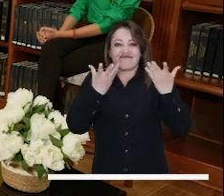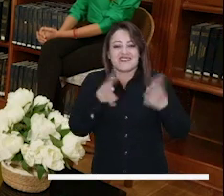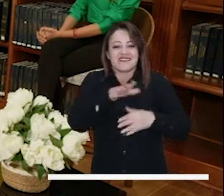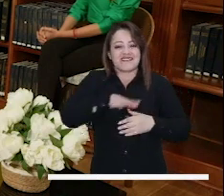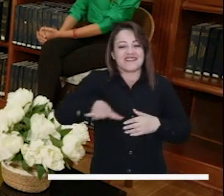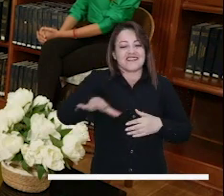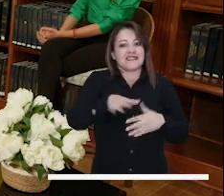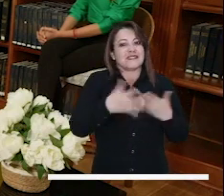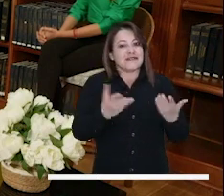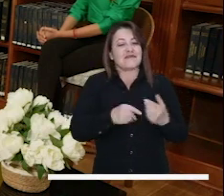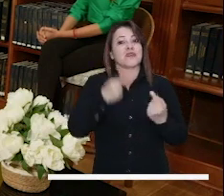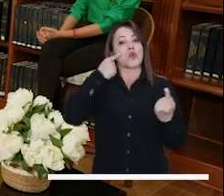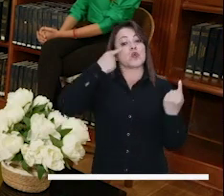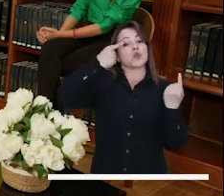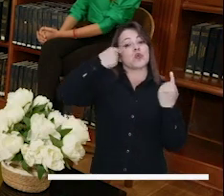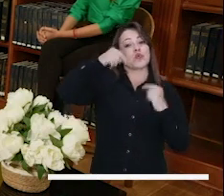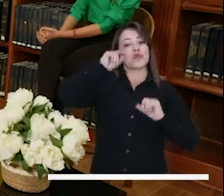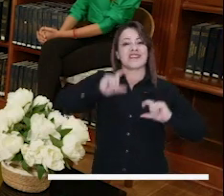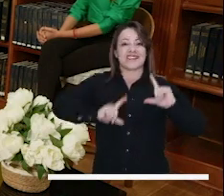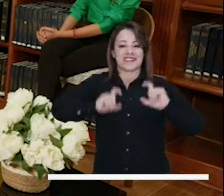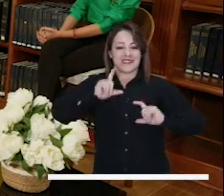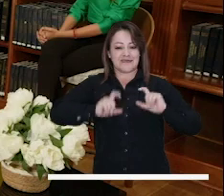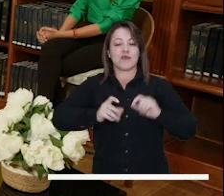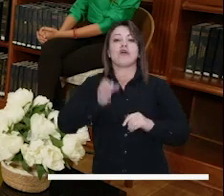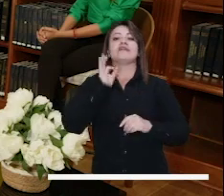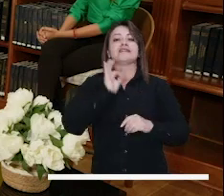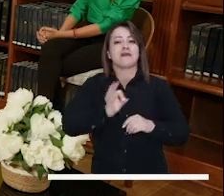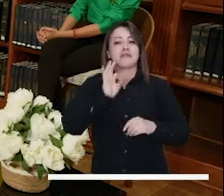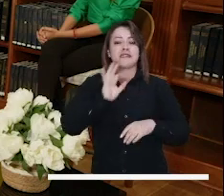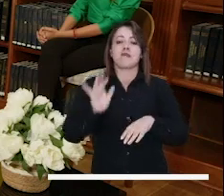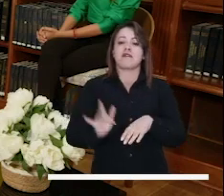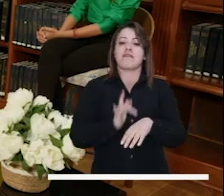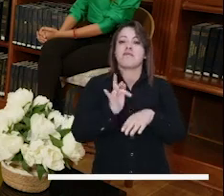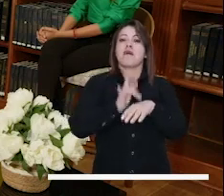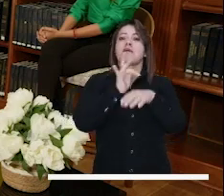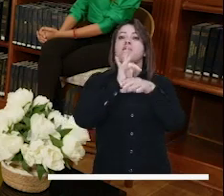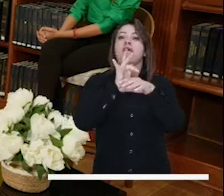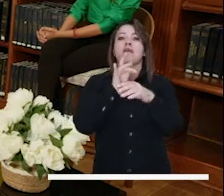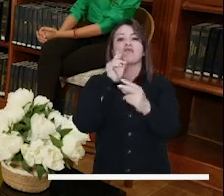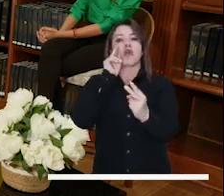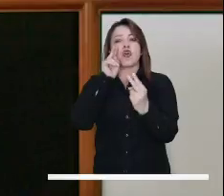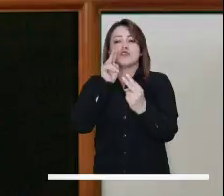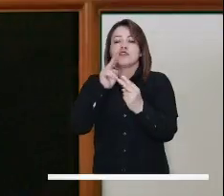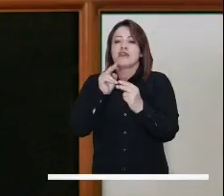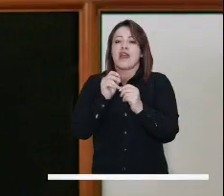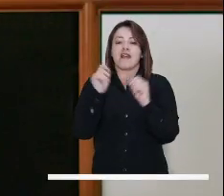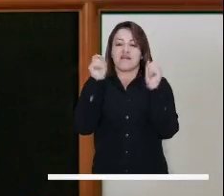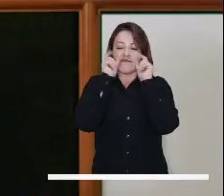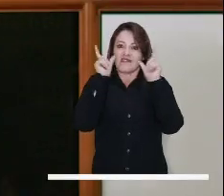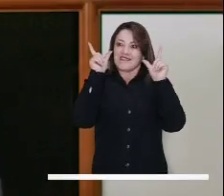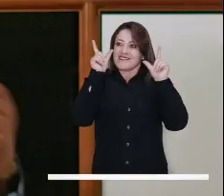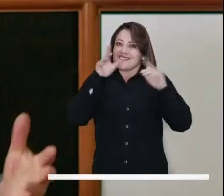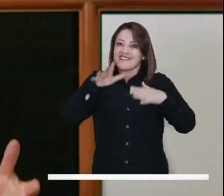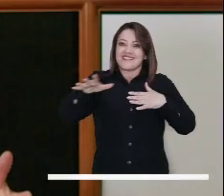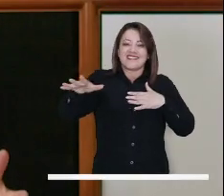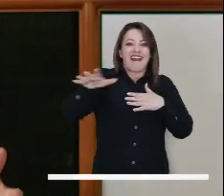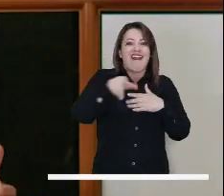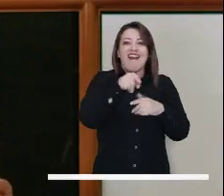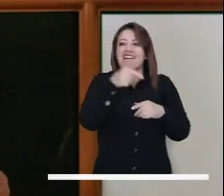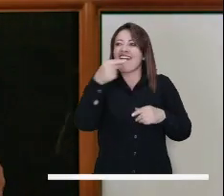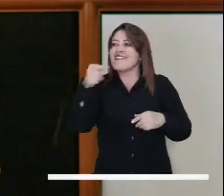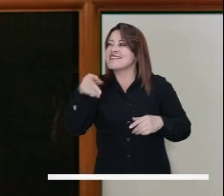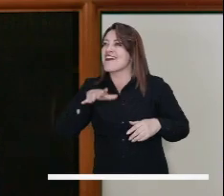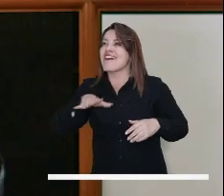fundamentalmente del conocimiento, porque el turismo para mí siempre ha estado motivado en eso, en el asombro,